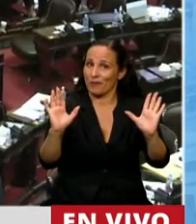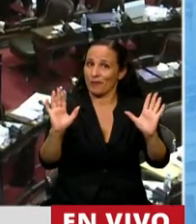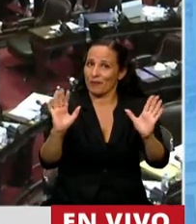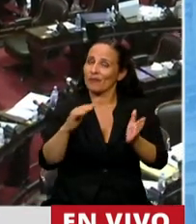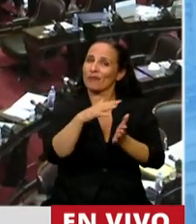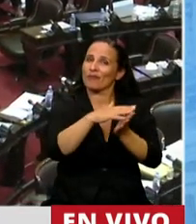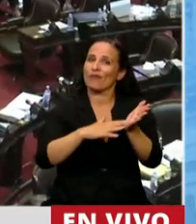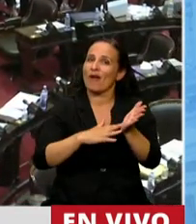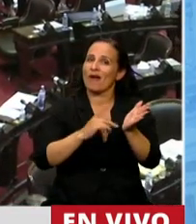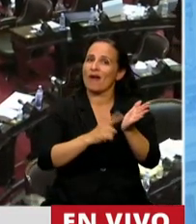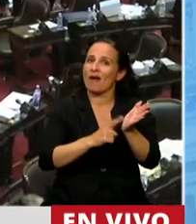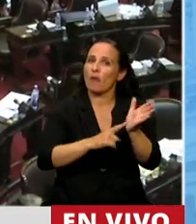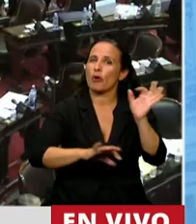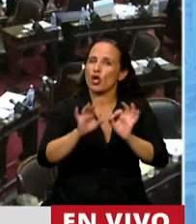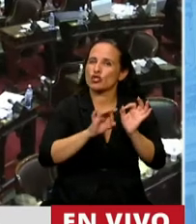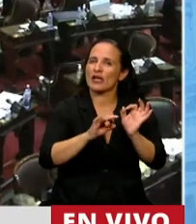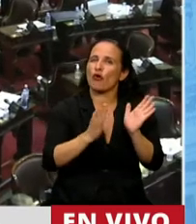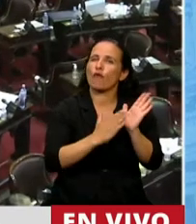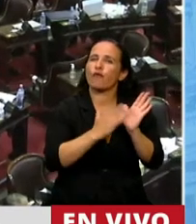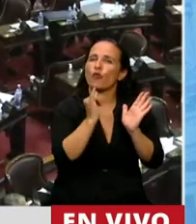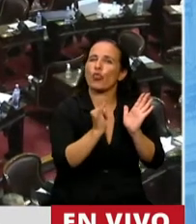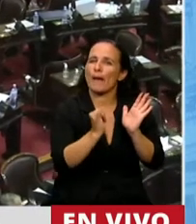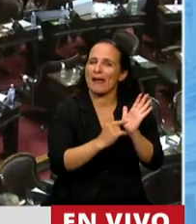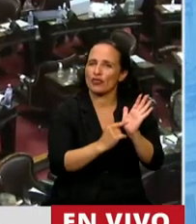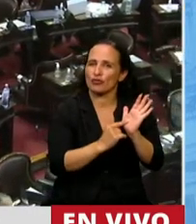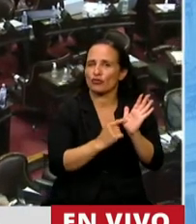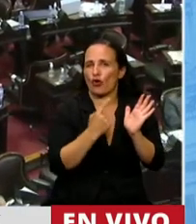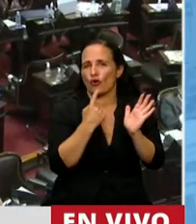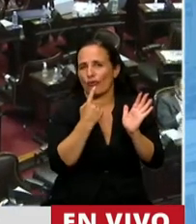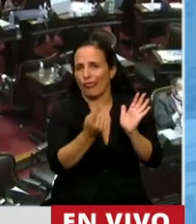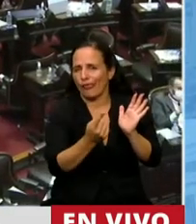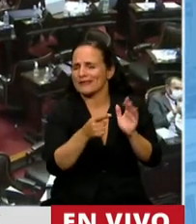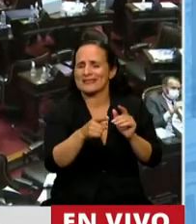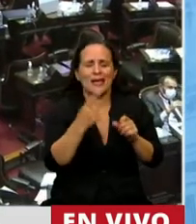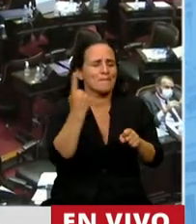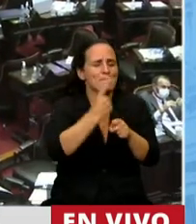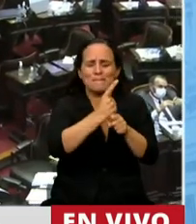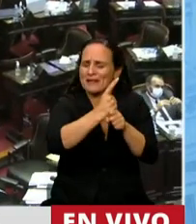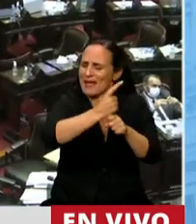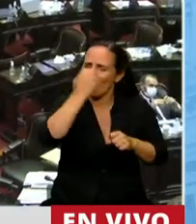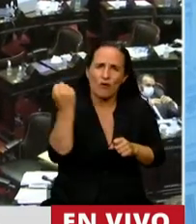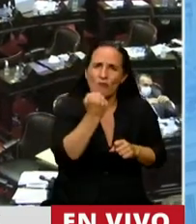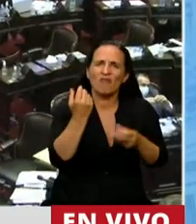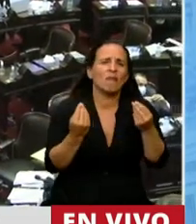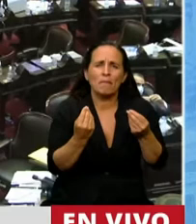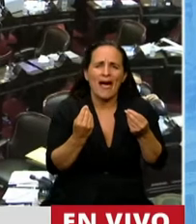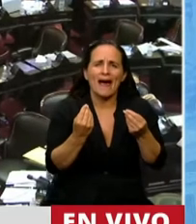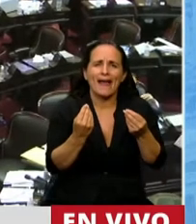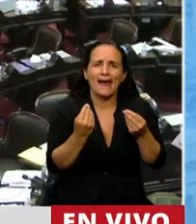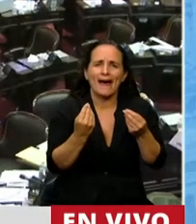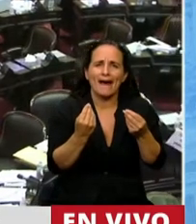proyecto, que dice que la prioridad sería avanzar en